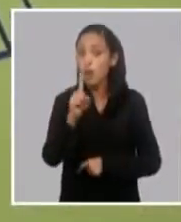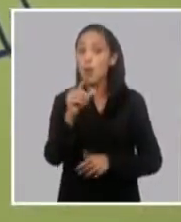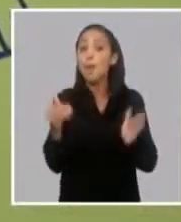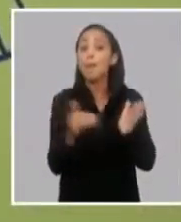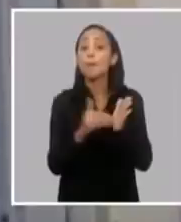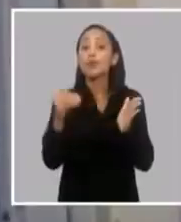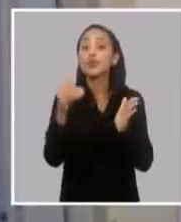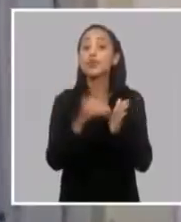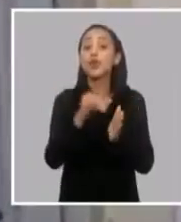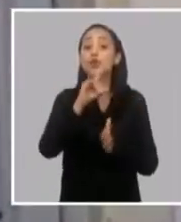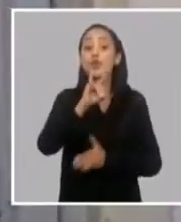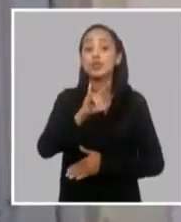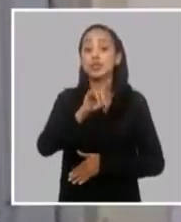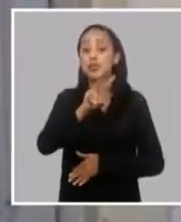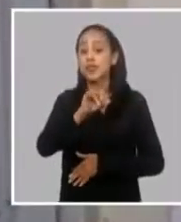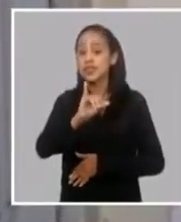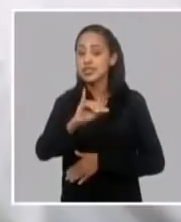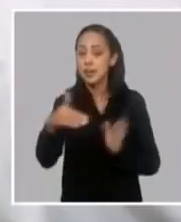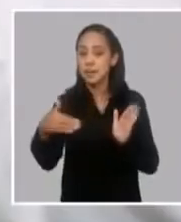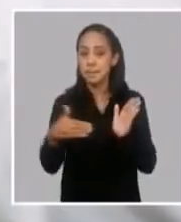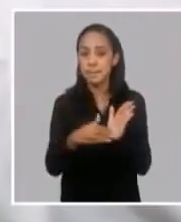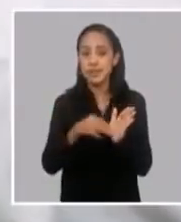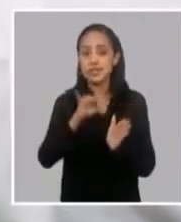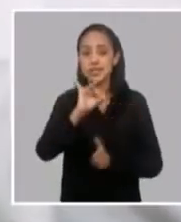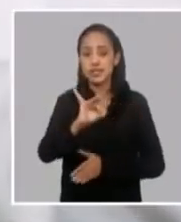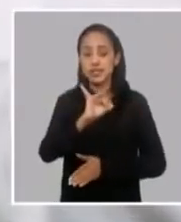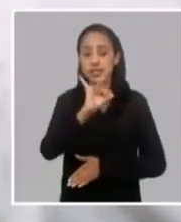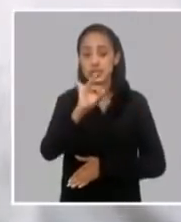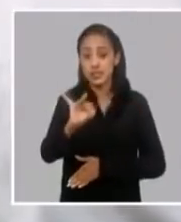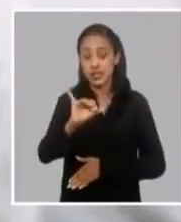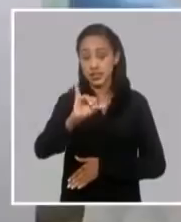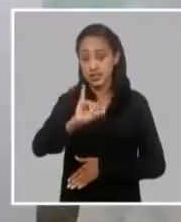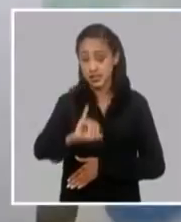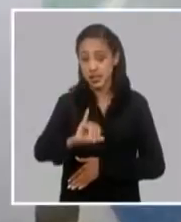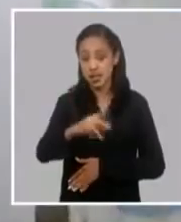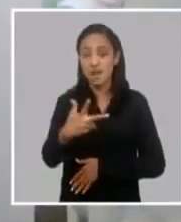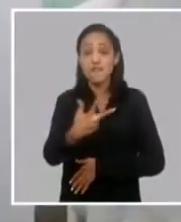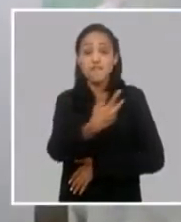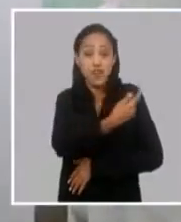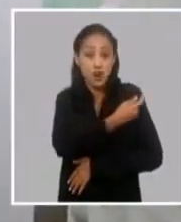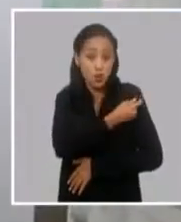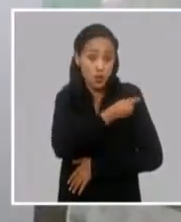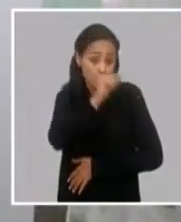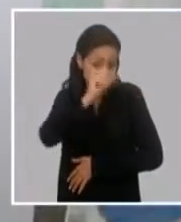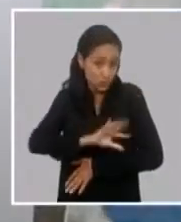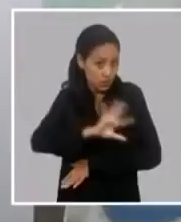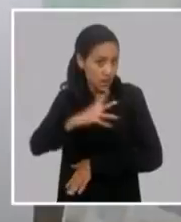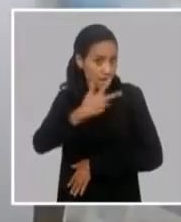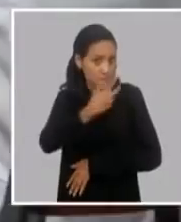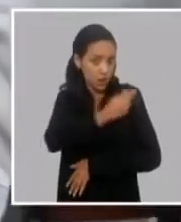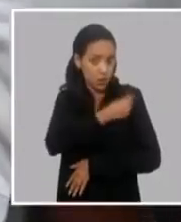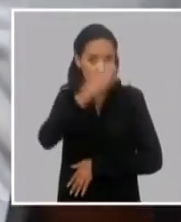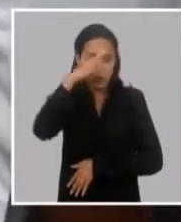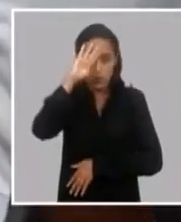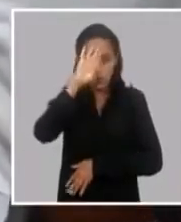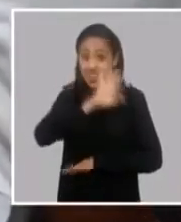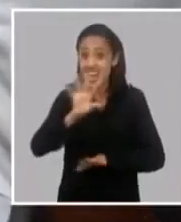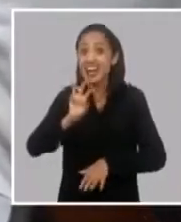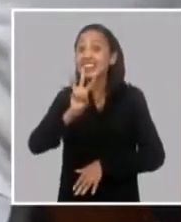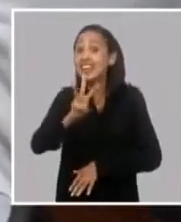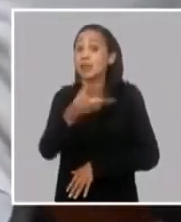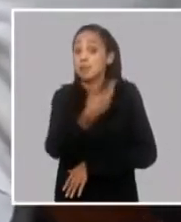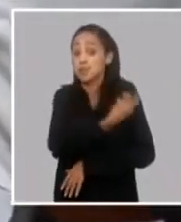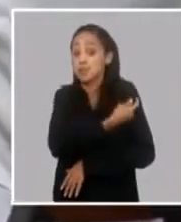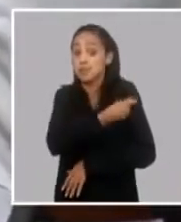,926,776 vacunados en el país, ya con las tres dosis.